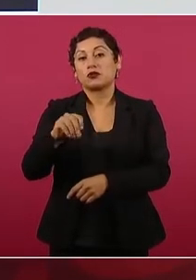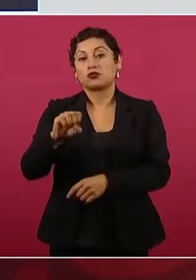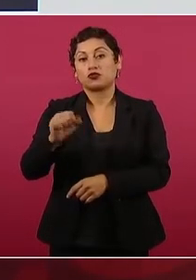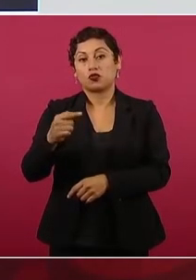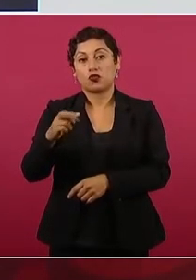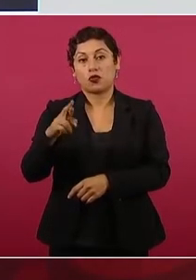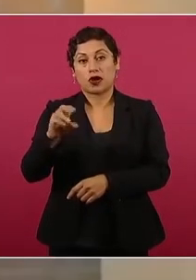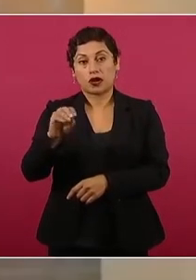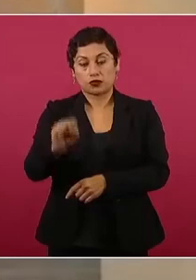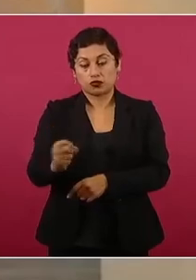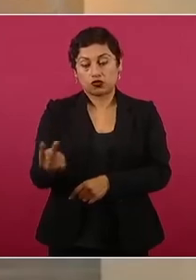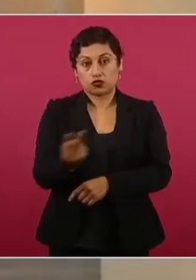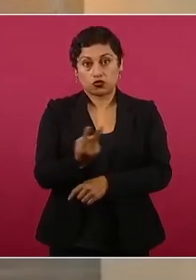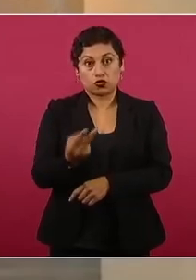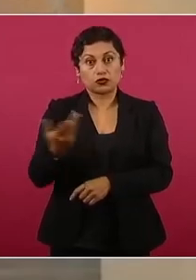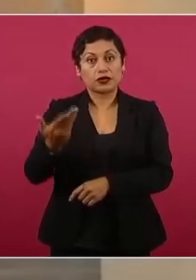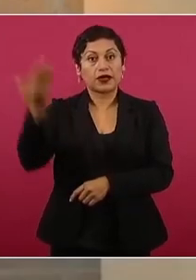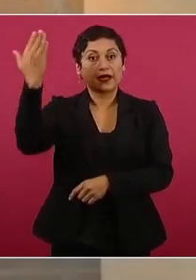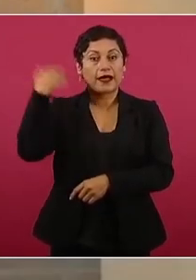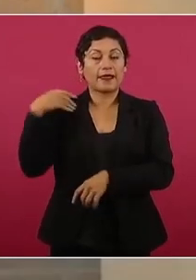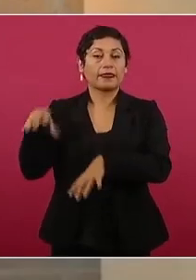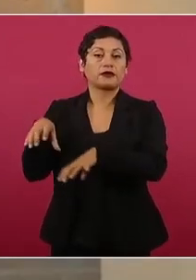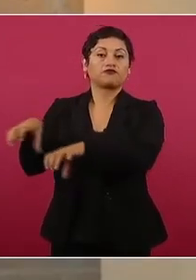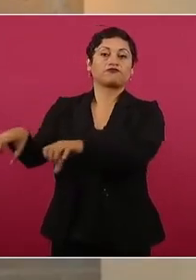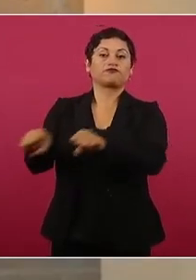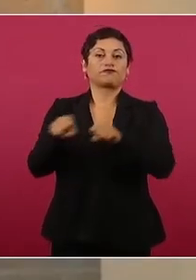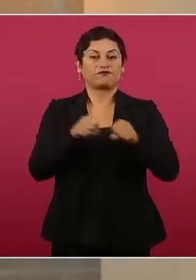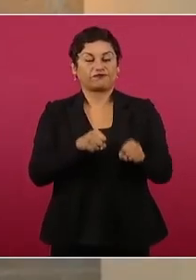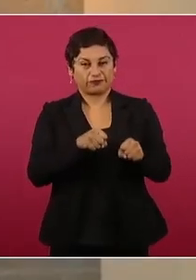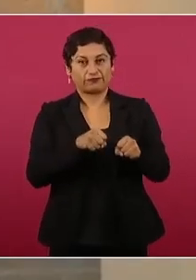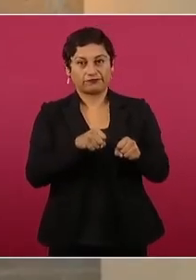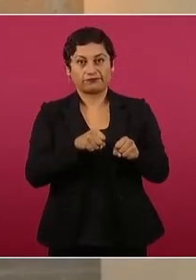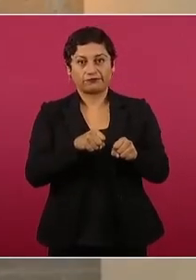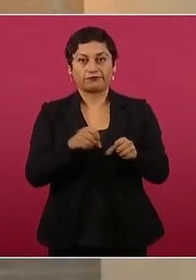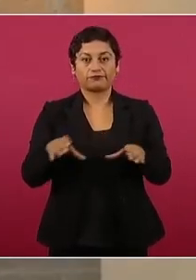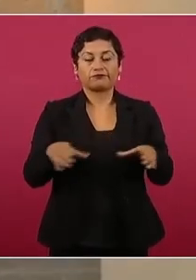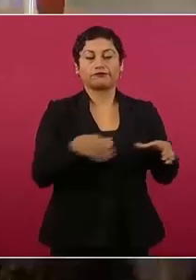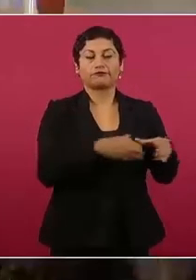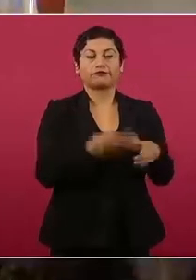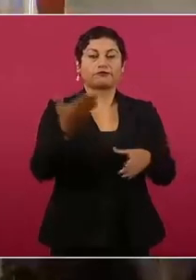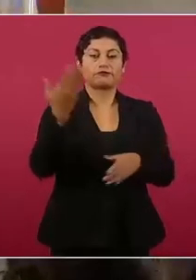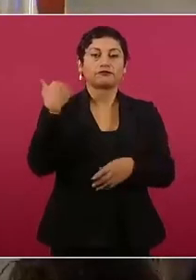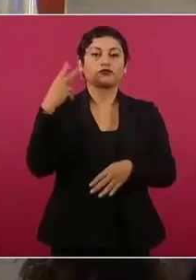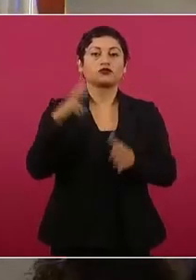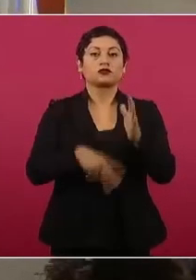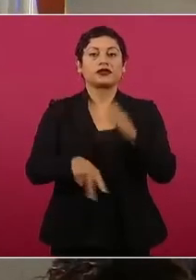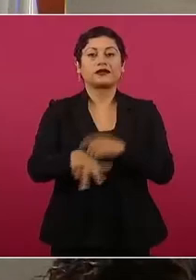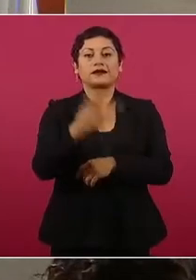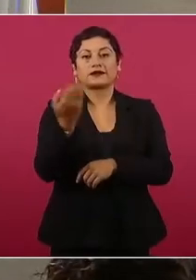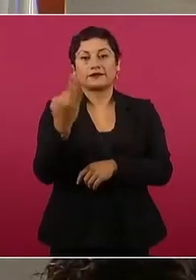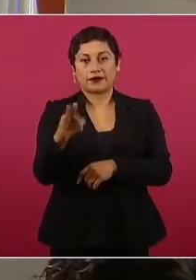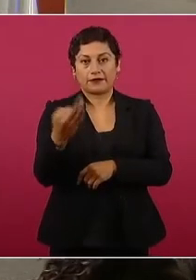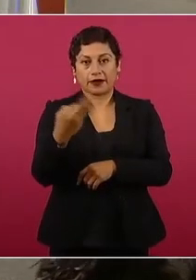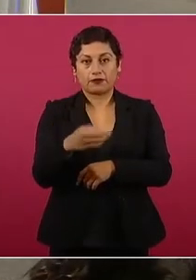privado de la libertad en la modalidad de secuestro a un hombre en febrero del 2013. Siguiente.